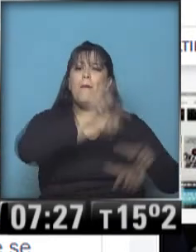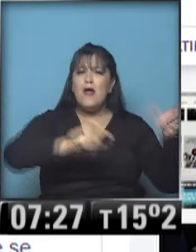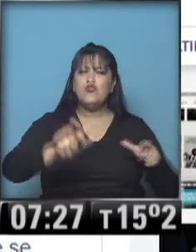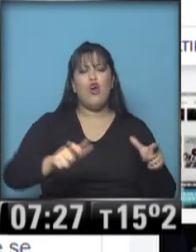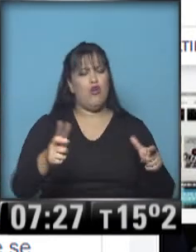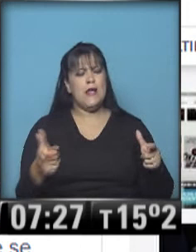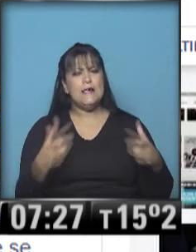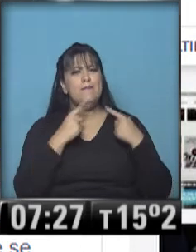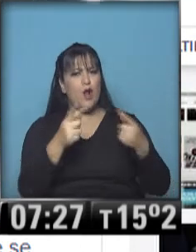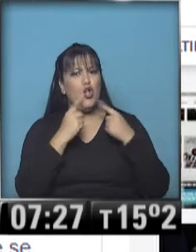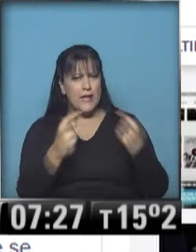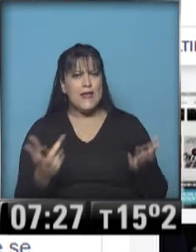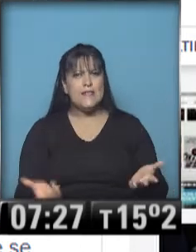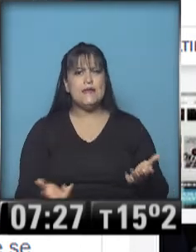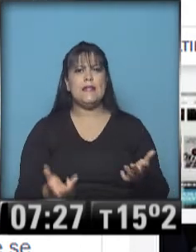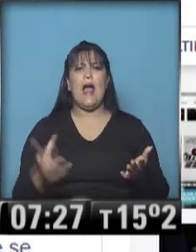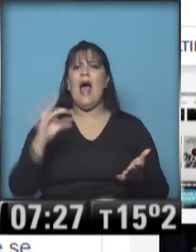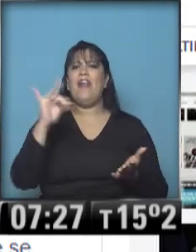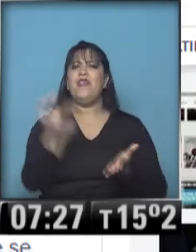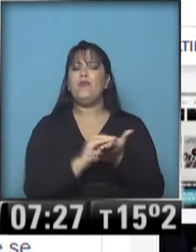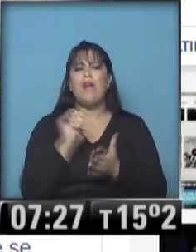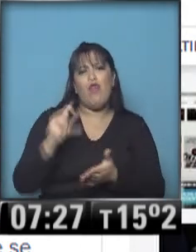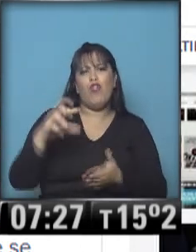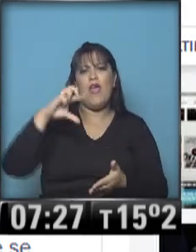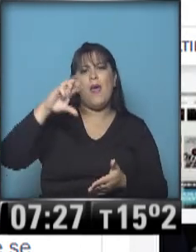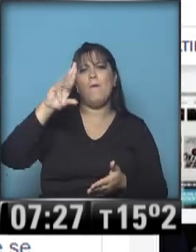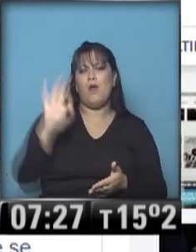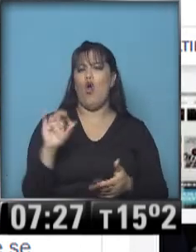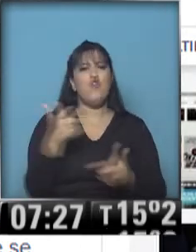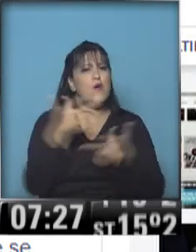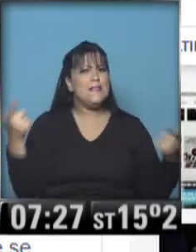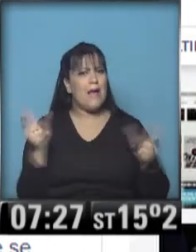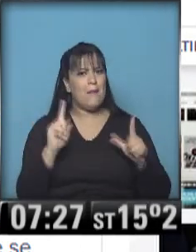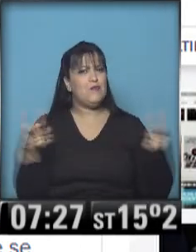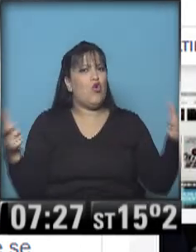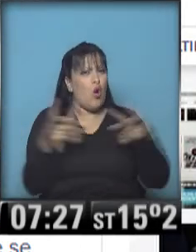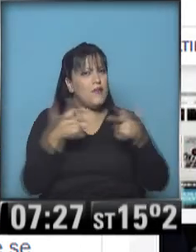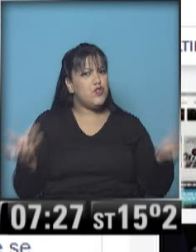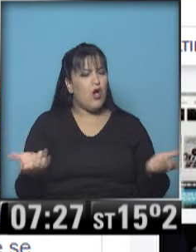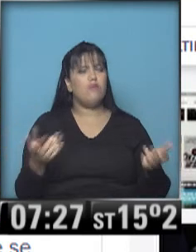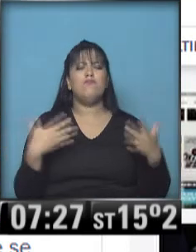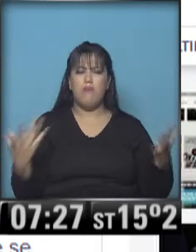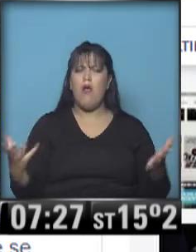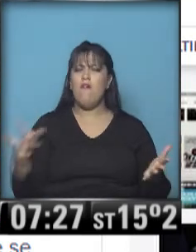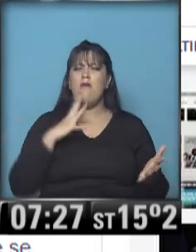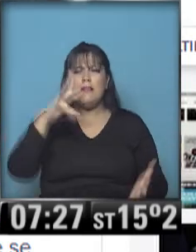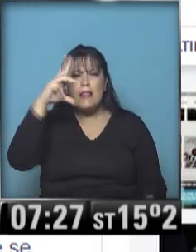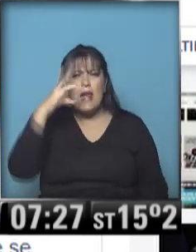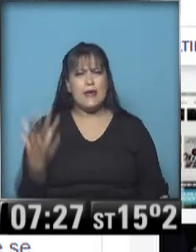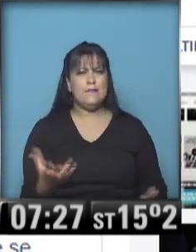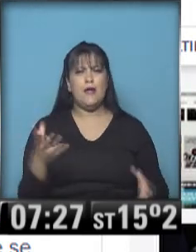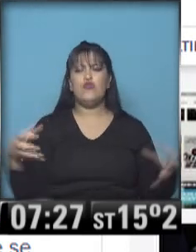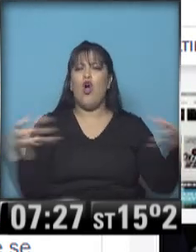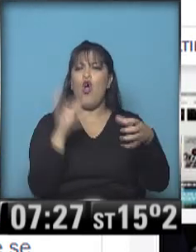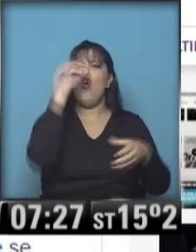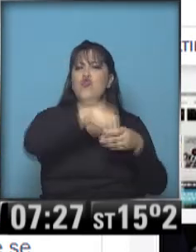también la ausencia de los legislatores macristas que componen esa comisión al señalar que fue una falta de respeto que no estuvieran en